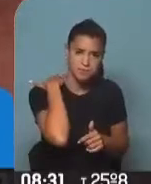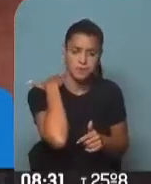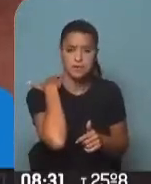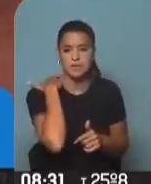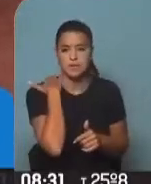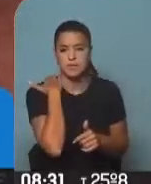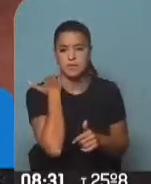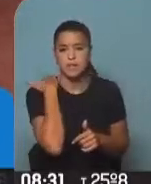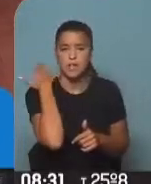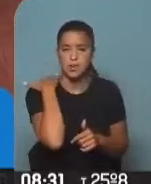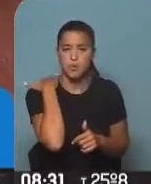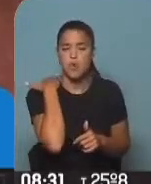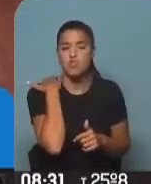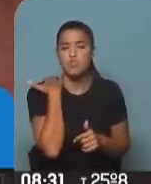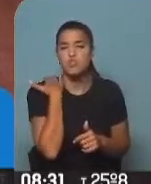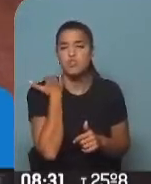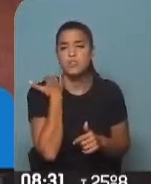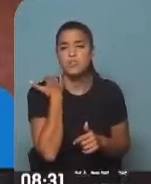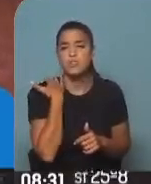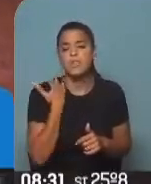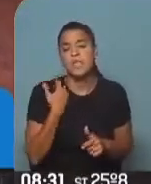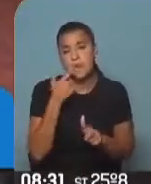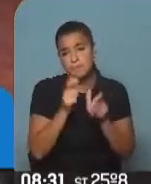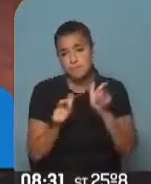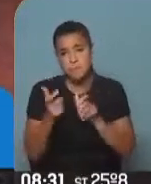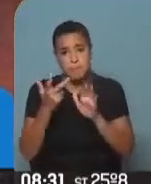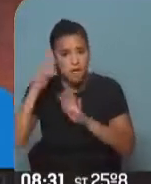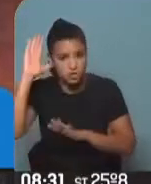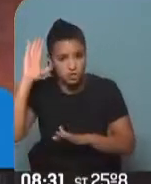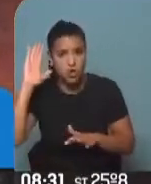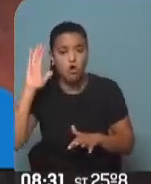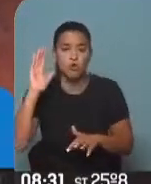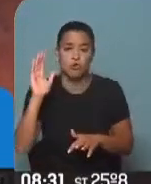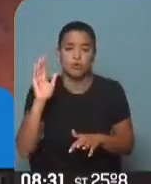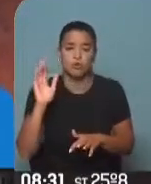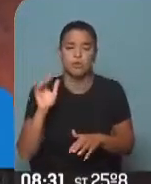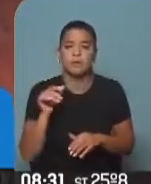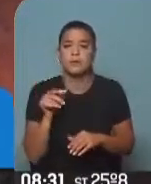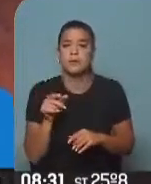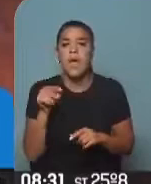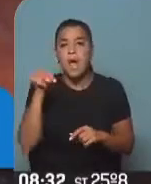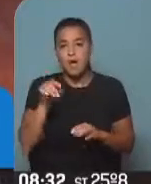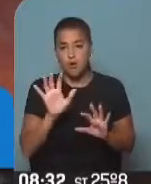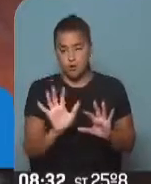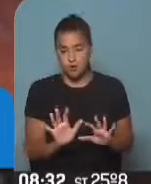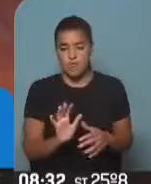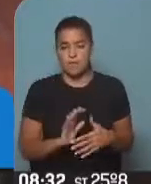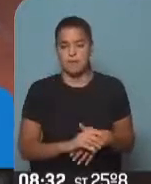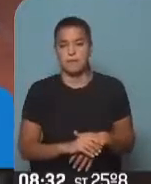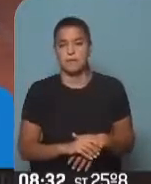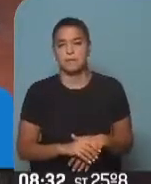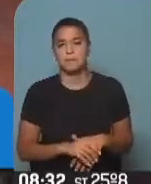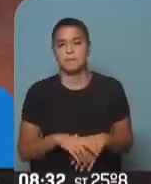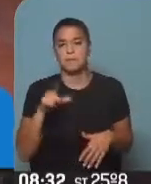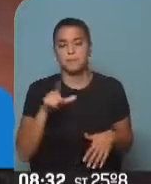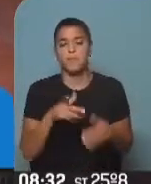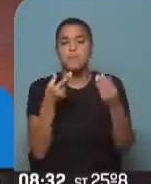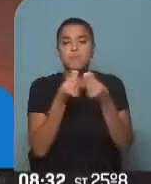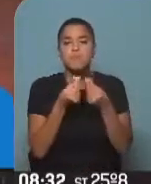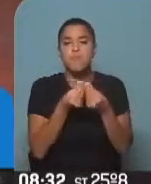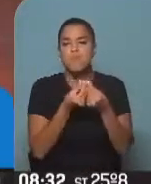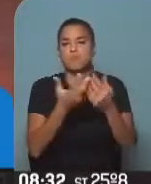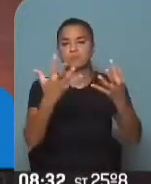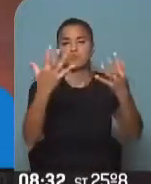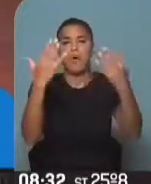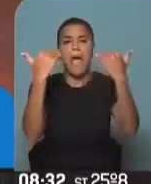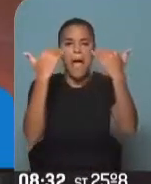las neumonías con gente de determinada edad, mayores, un clásico. Ahora, con la masificación de los aires